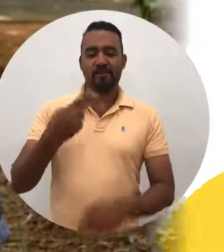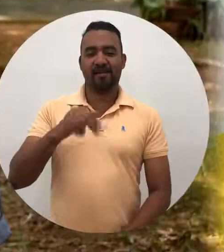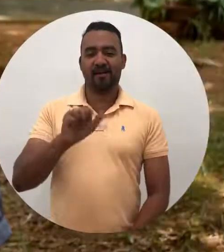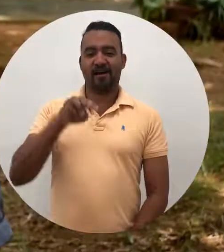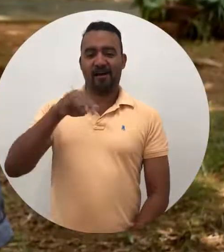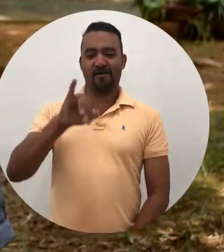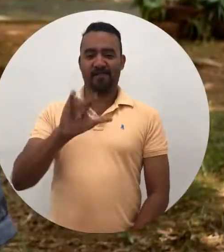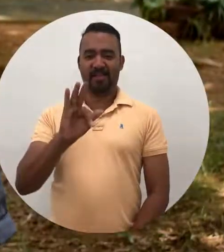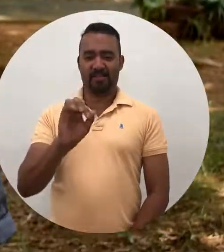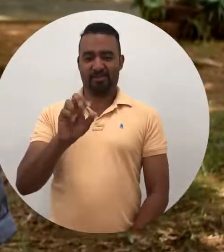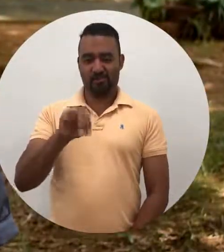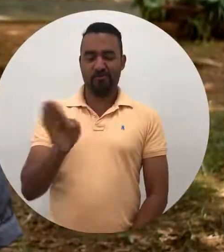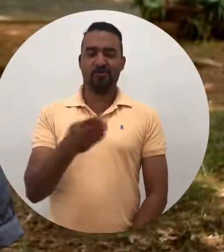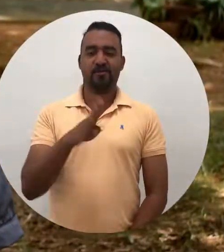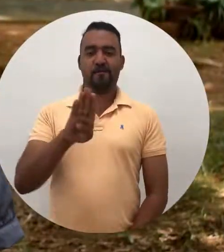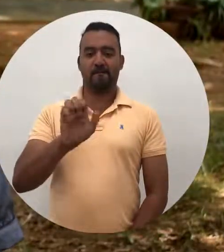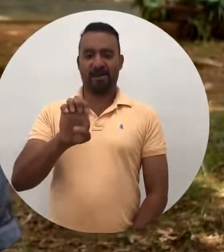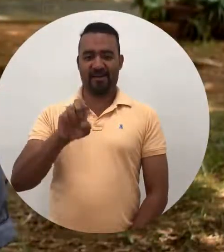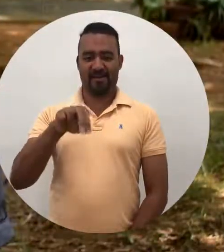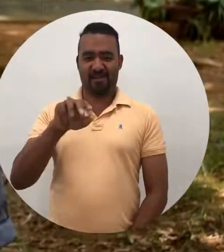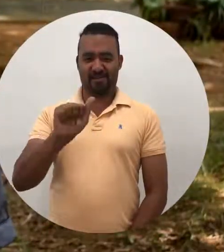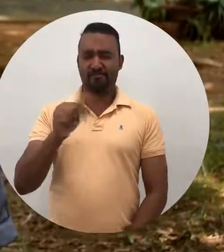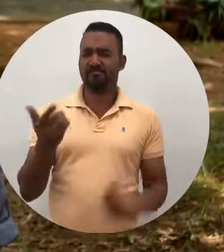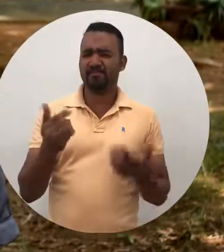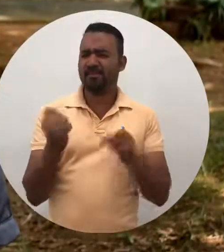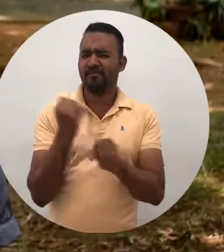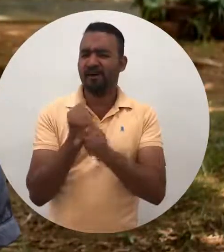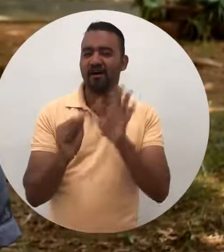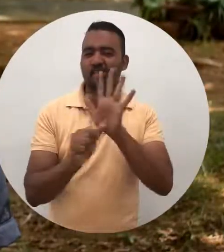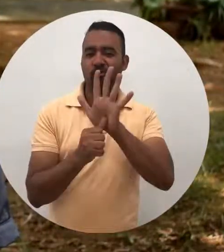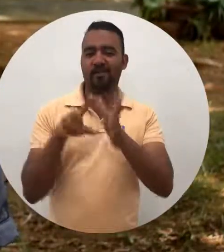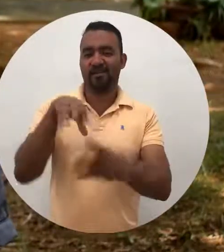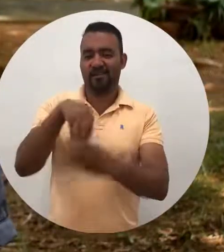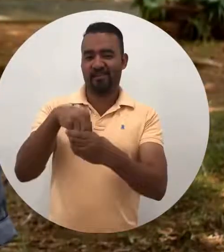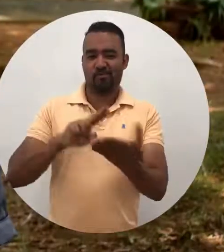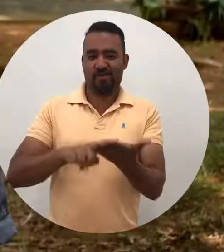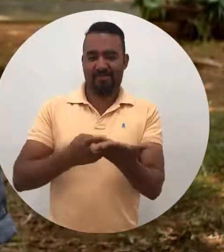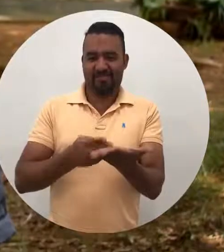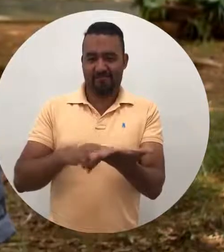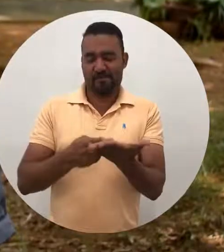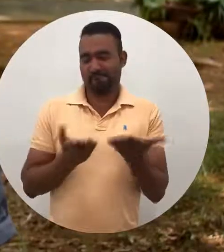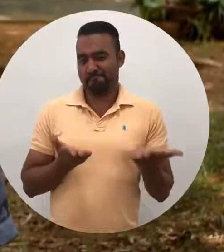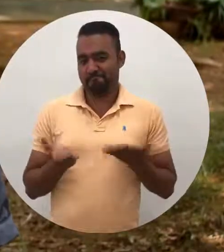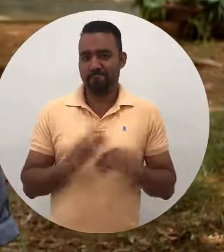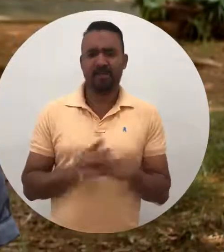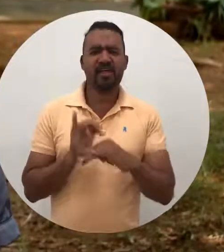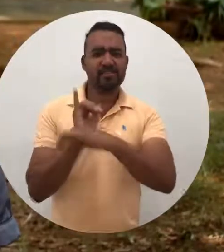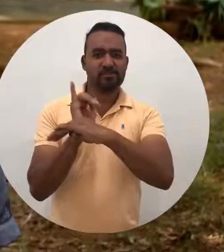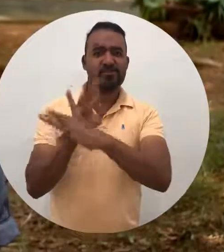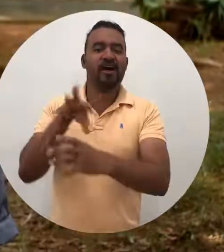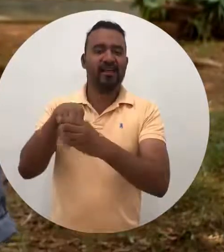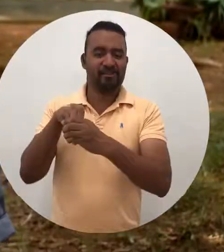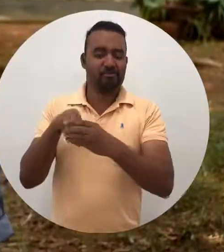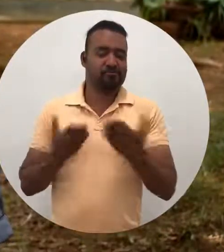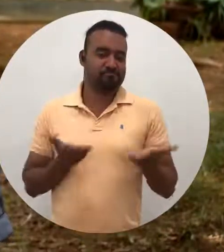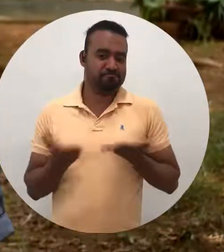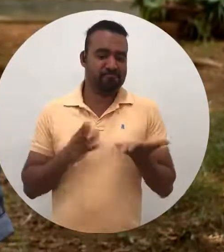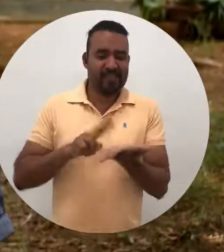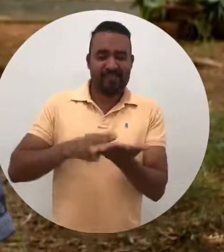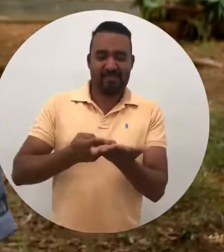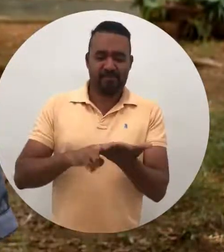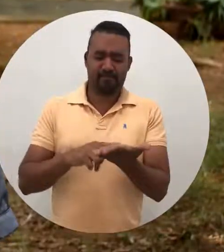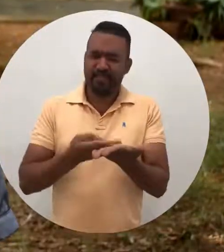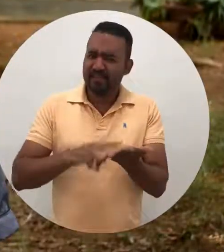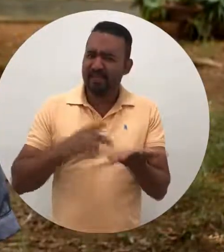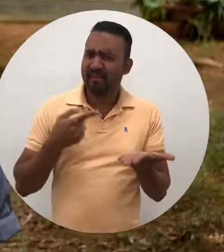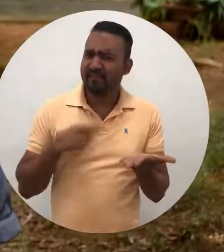Hola, mi nombre es Hamilton Baena, hago parte de la Unidad de Atención Integral UAE como intérprete de lengua de señas en una institución.